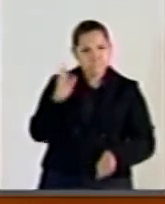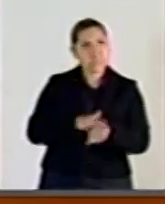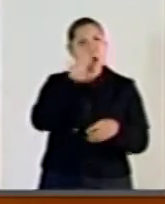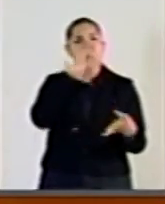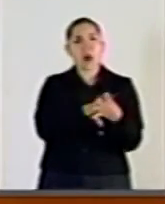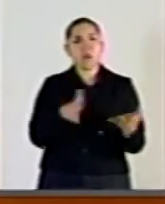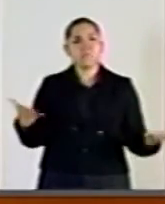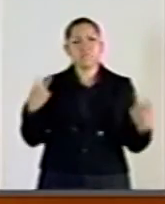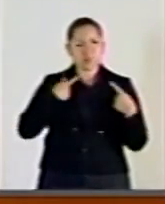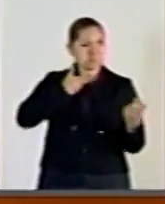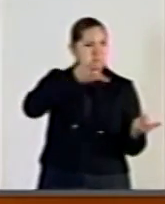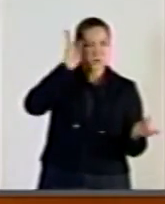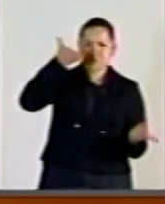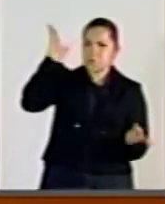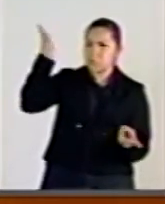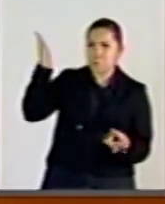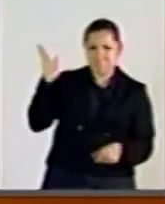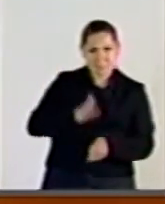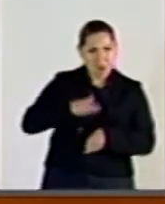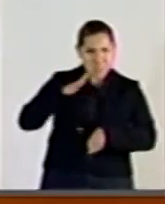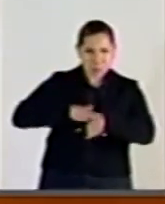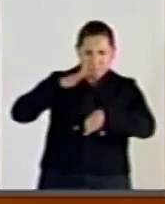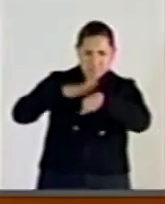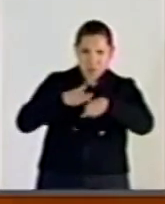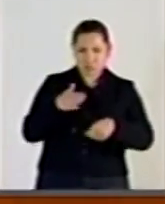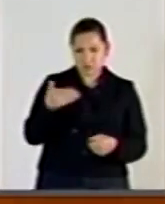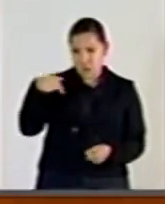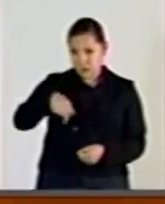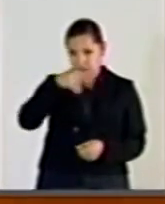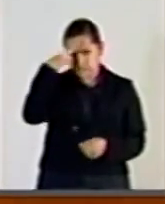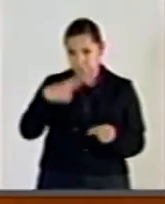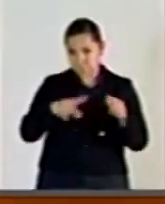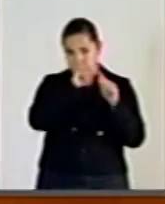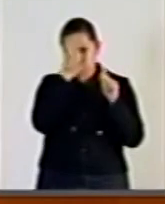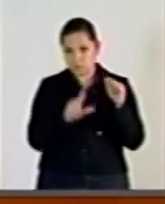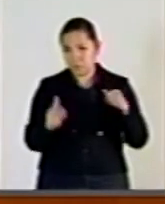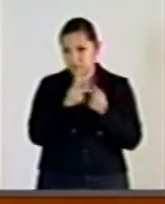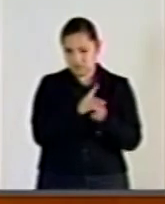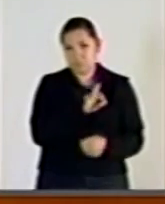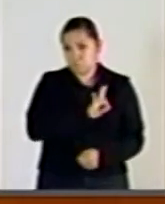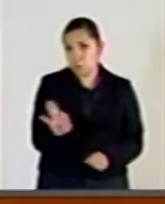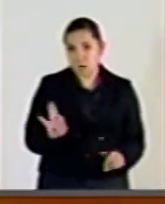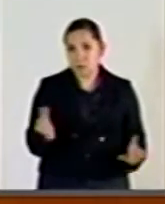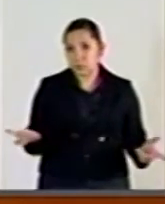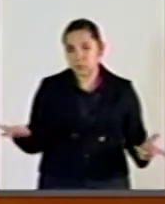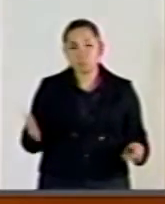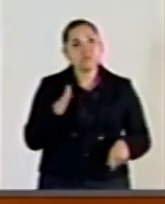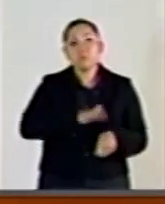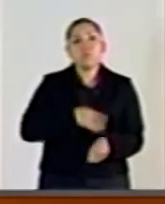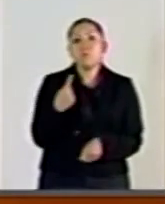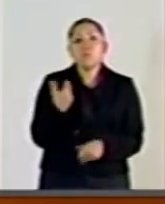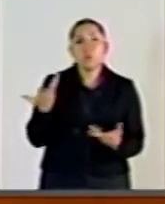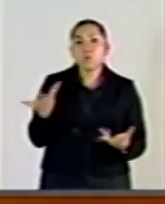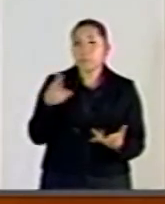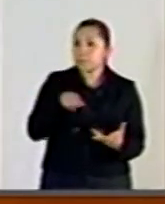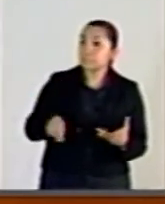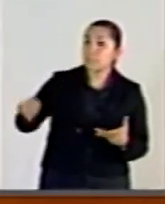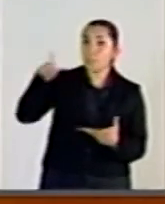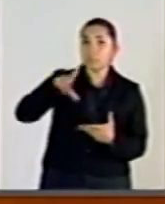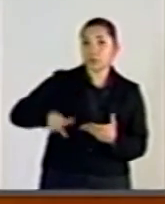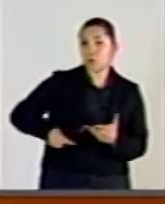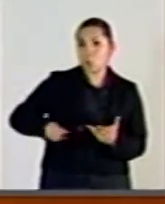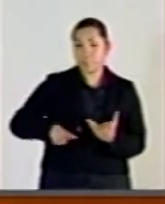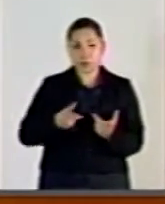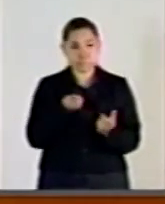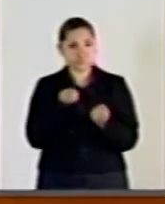puede haber en este país. Porque los que gobiernan han